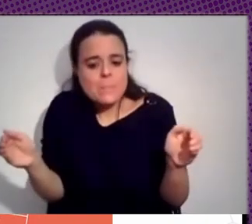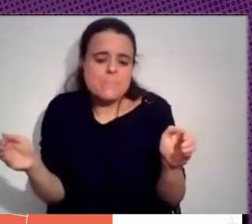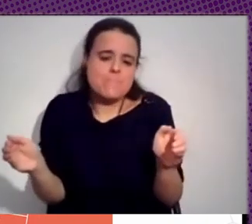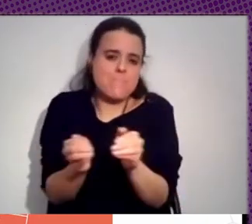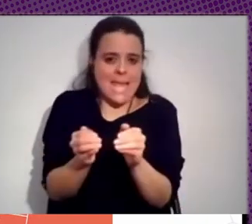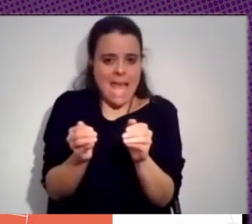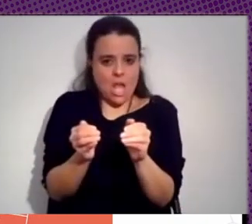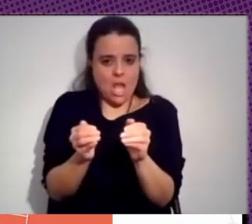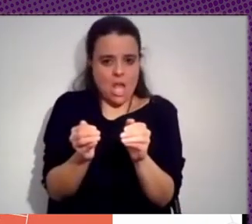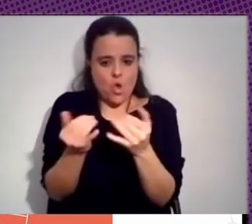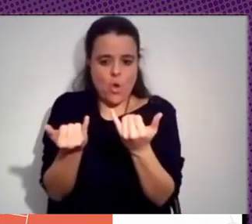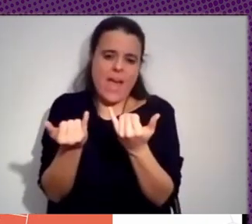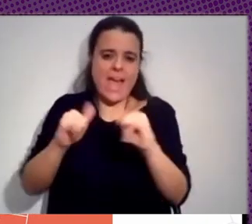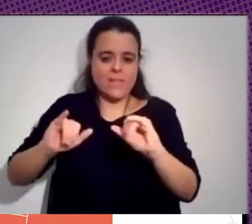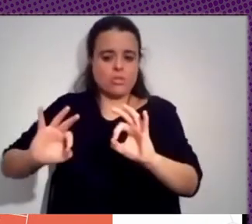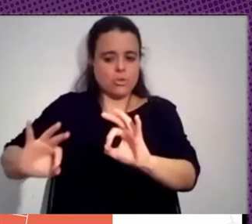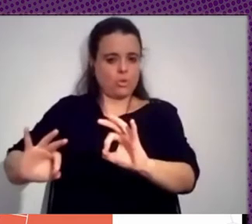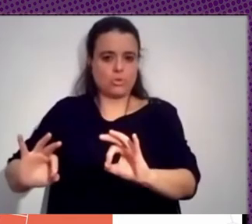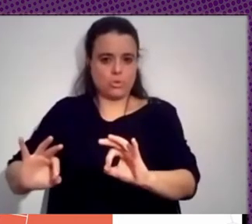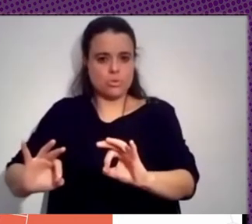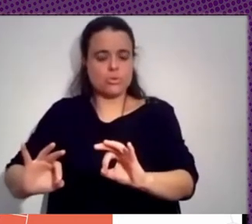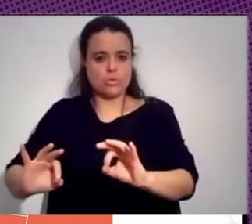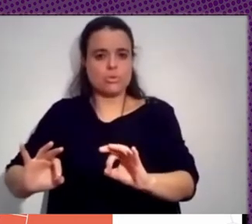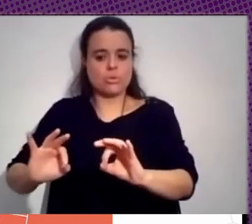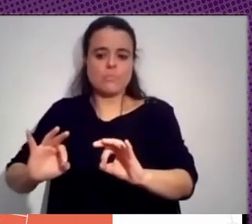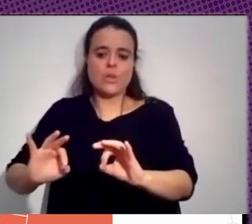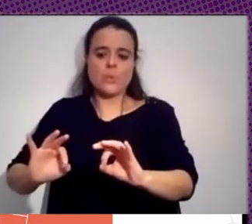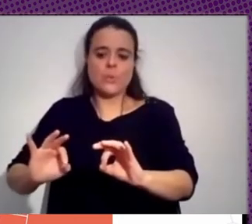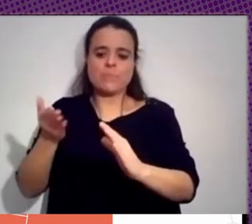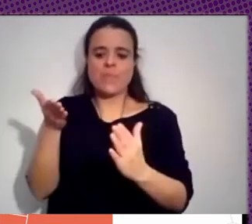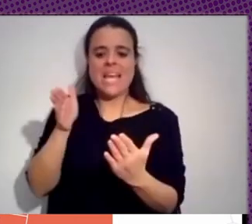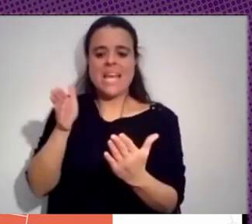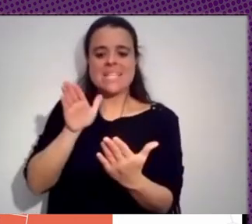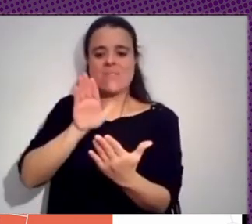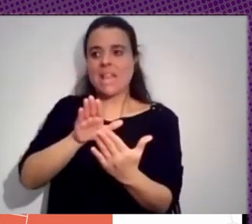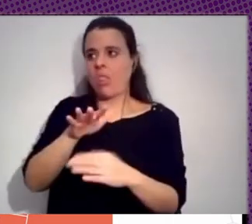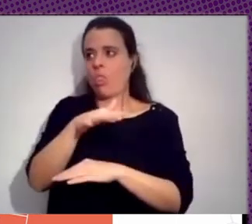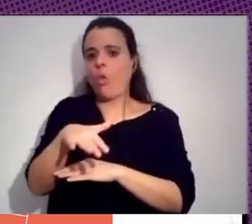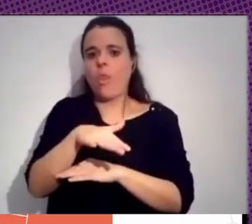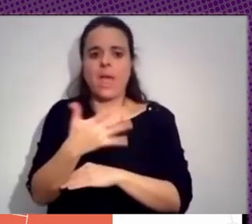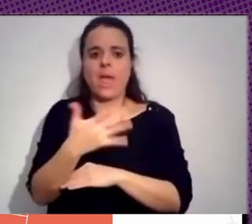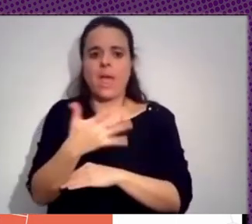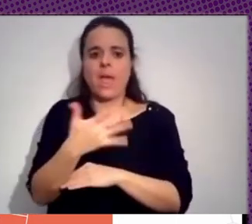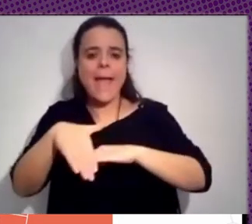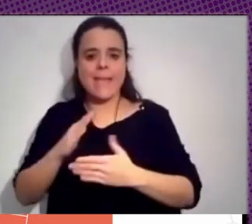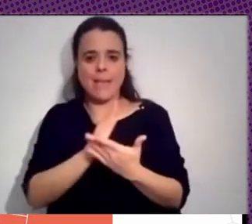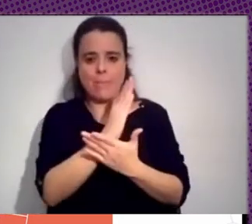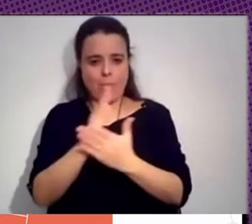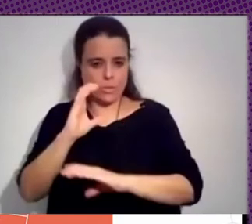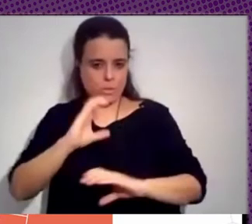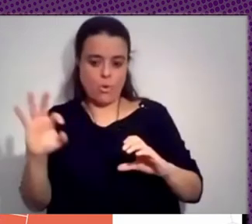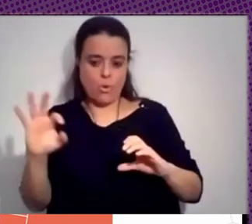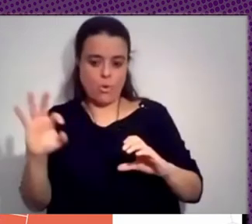eventos concretos, que se enfrentan en el plano de las calles, los medios o las plataformas. Y